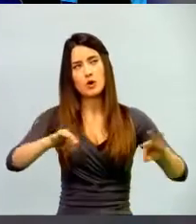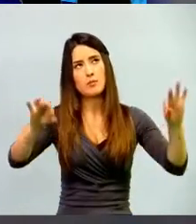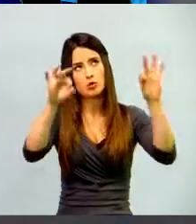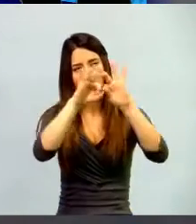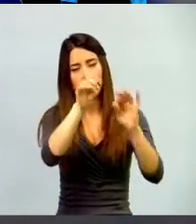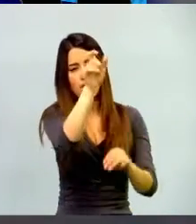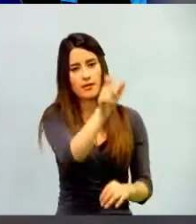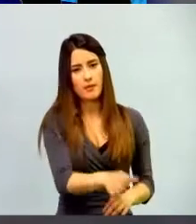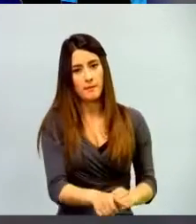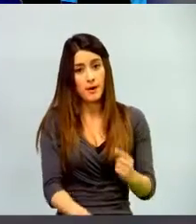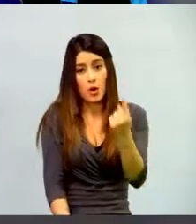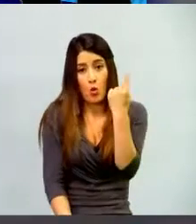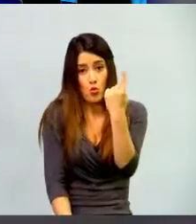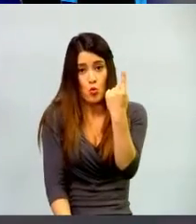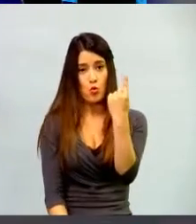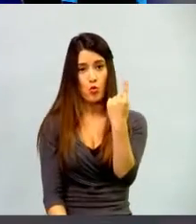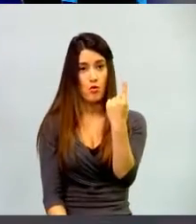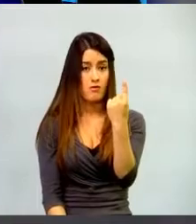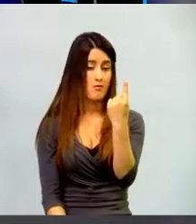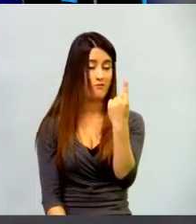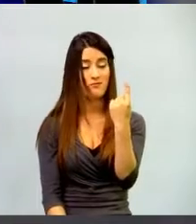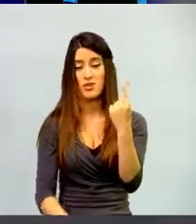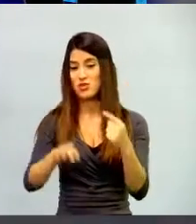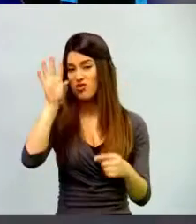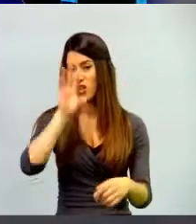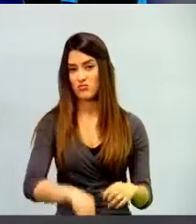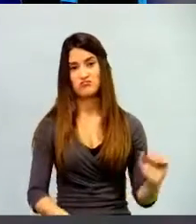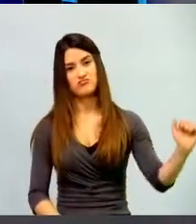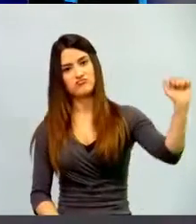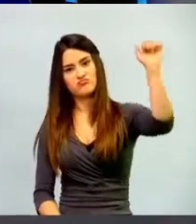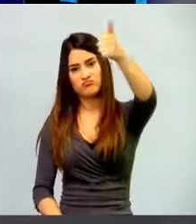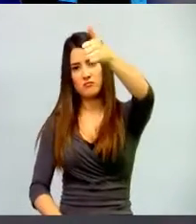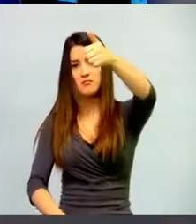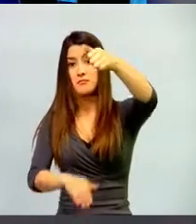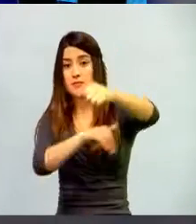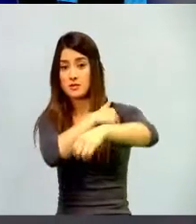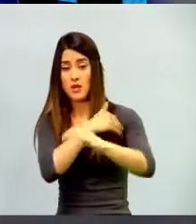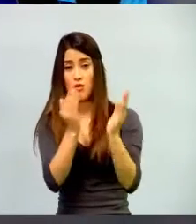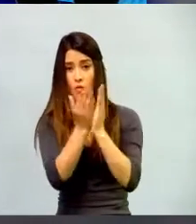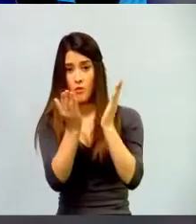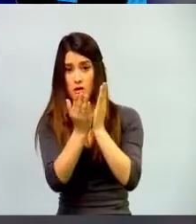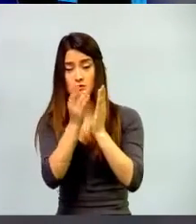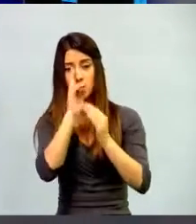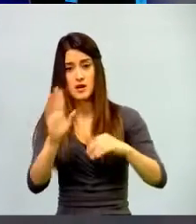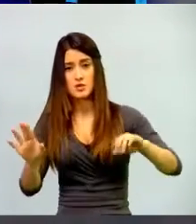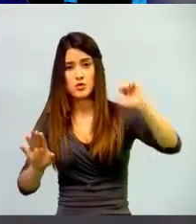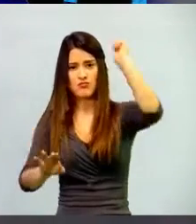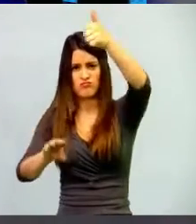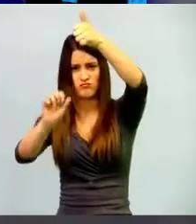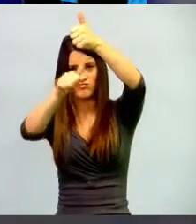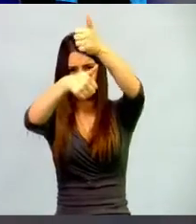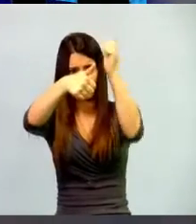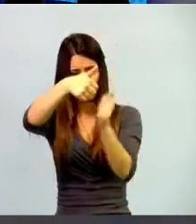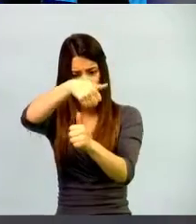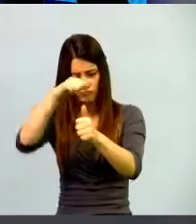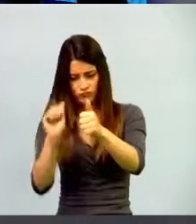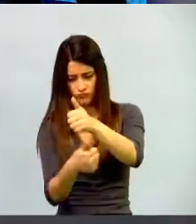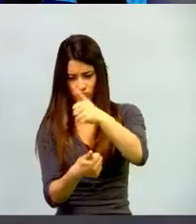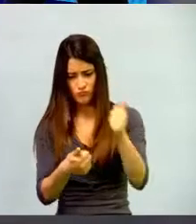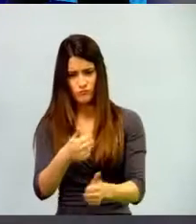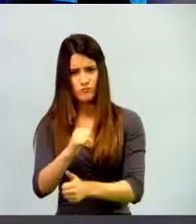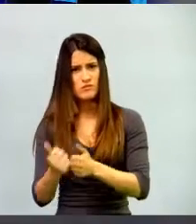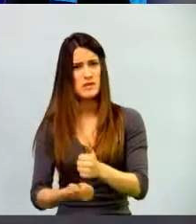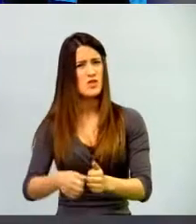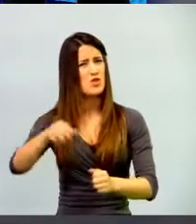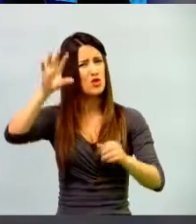realmente tenemos que hablar desde el Ministerio de Educación Nacional hasta el docente, pasando por cada uno de los que participan en el proceso y trazar